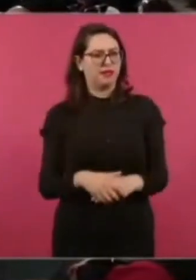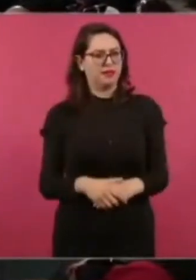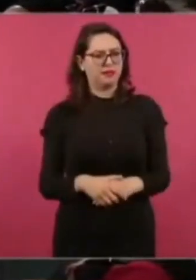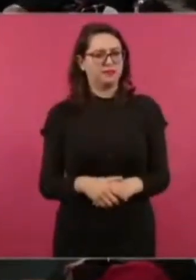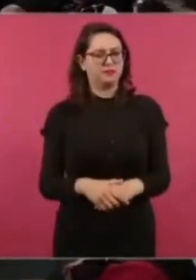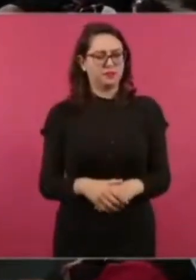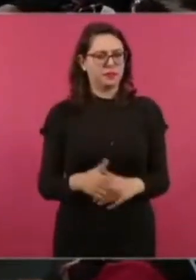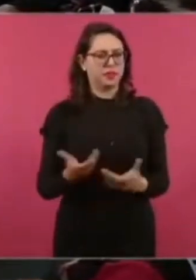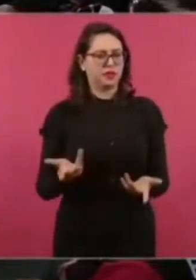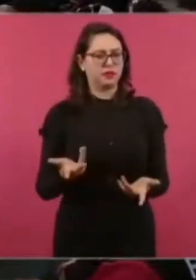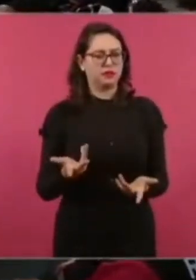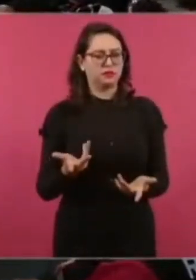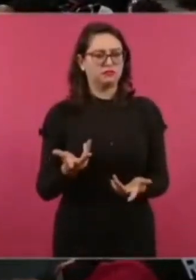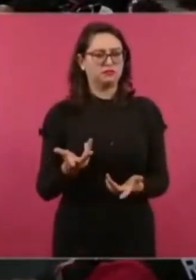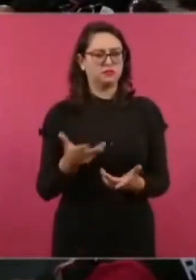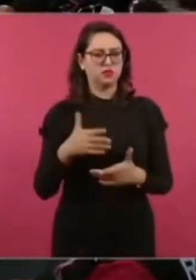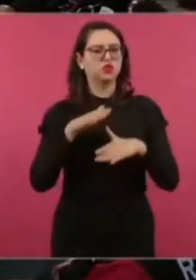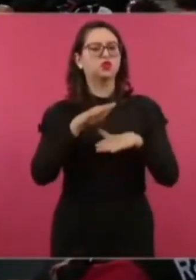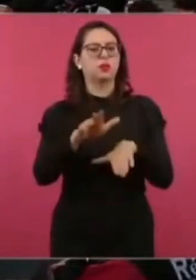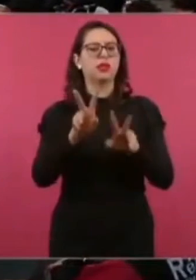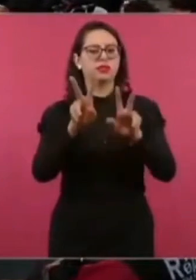hablando de muros.